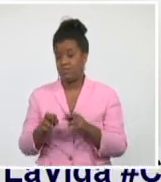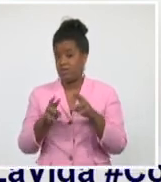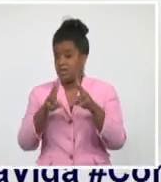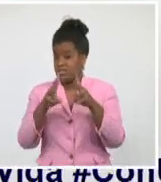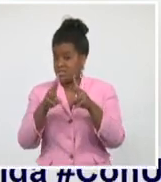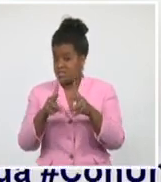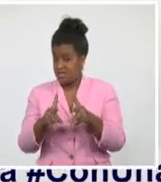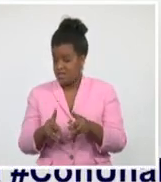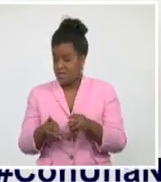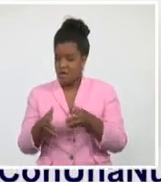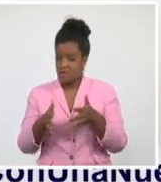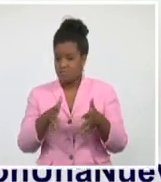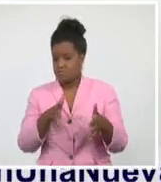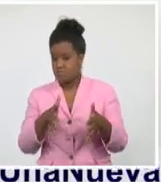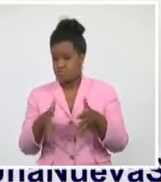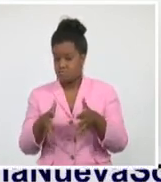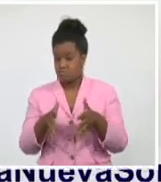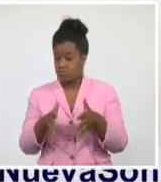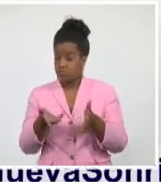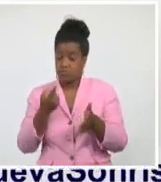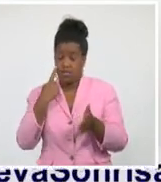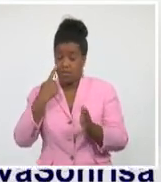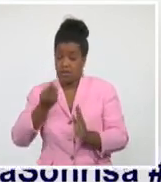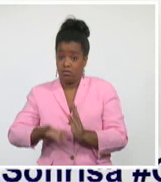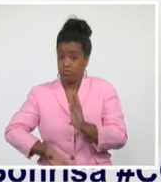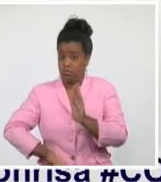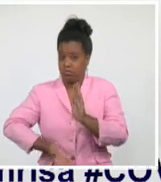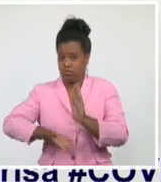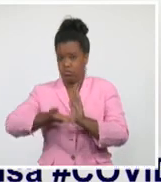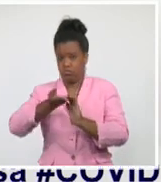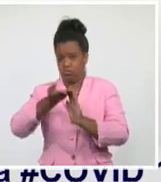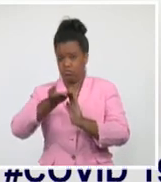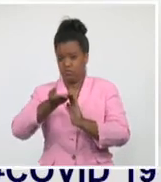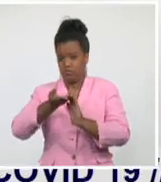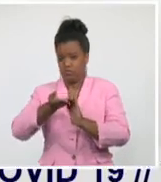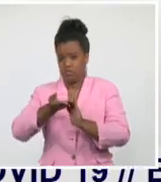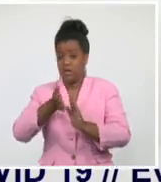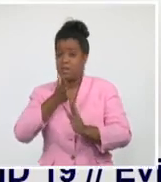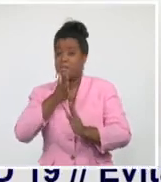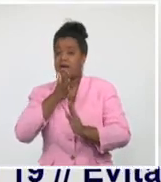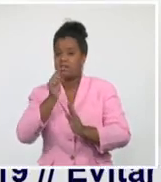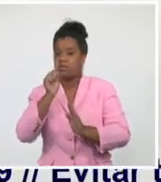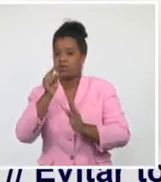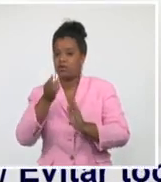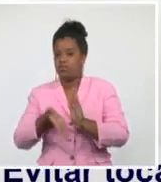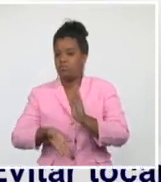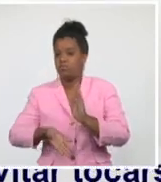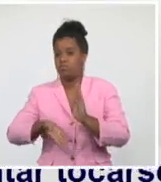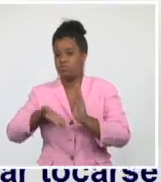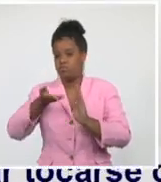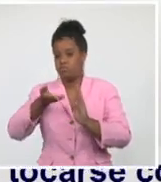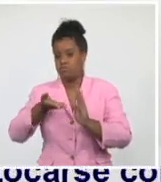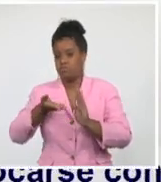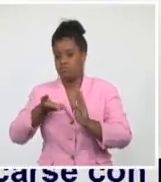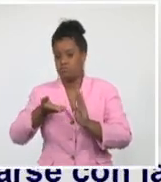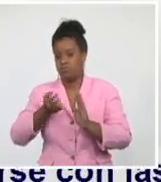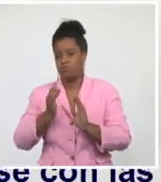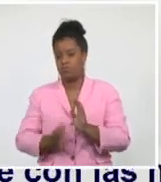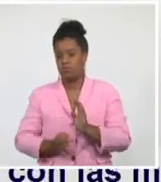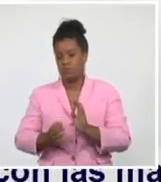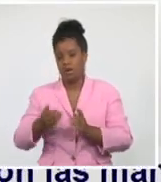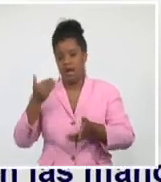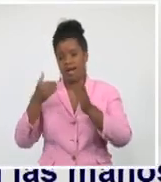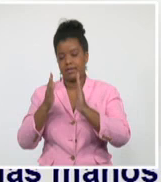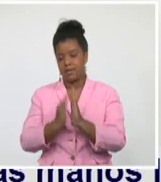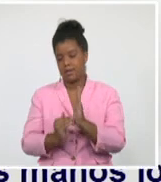como promedio muy elevada, incluso superior a la de todo el periodo anterior.